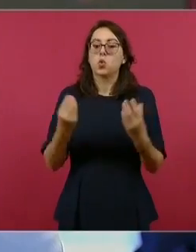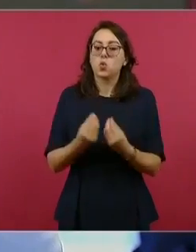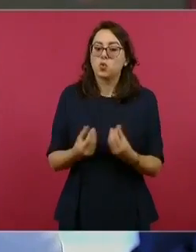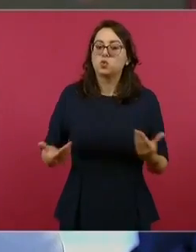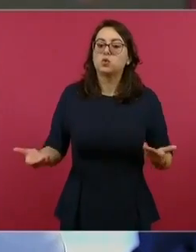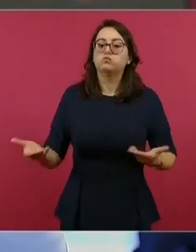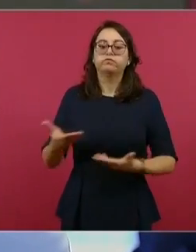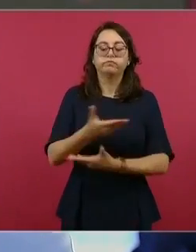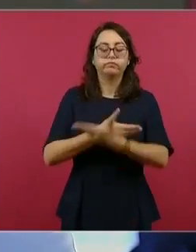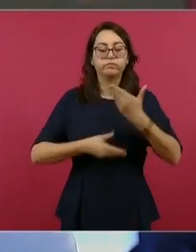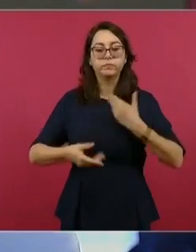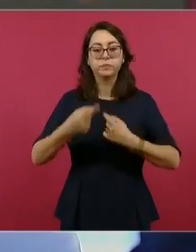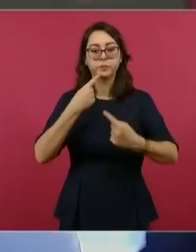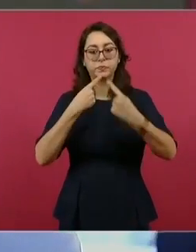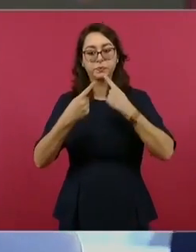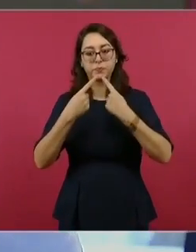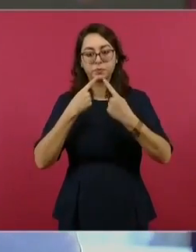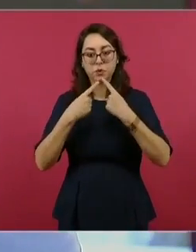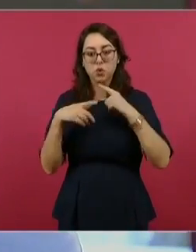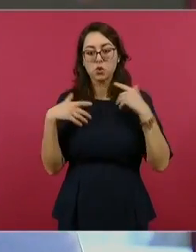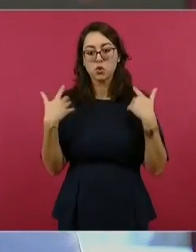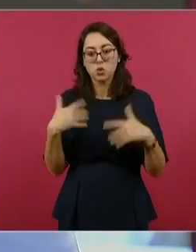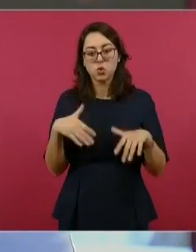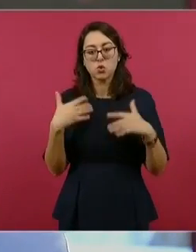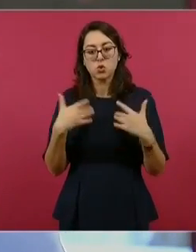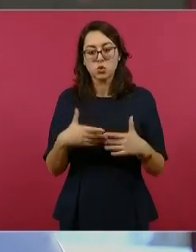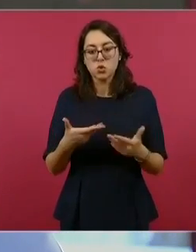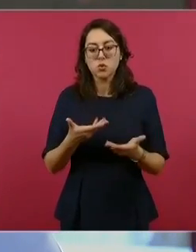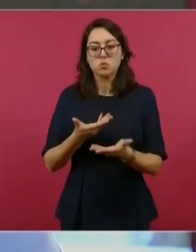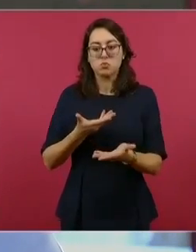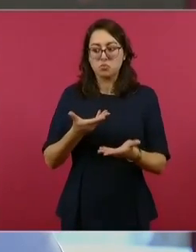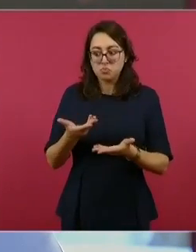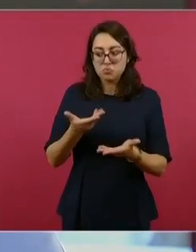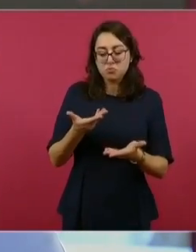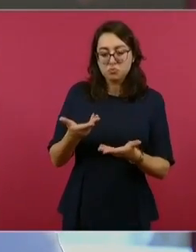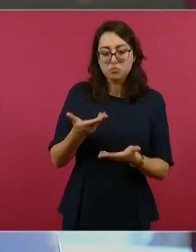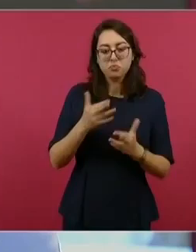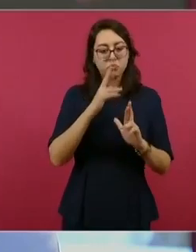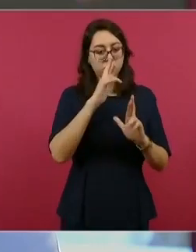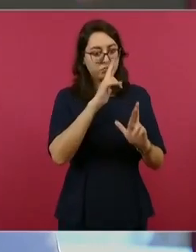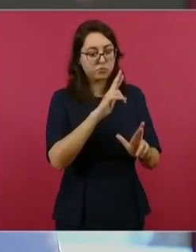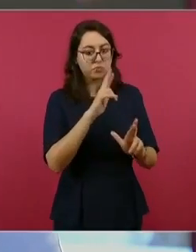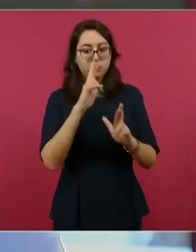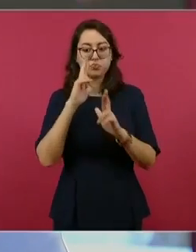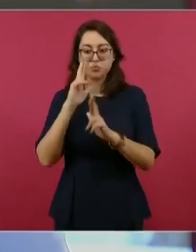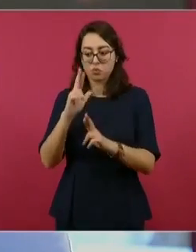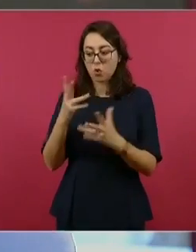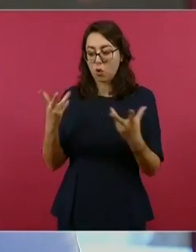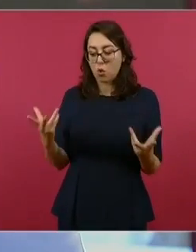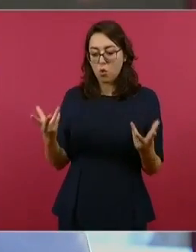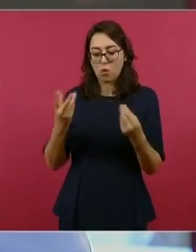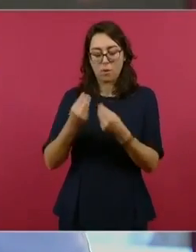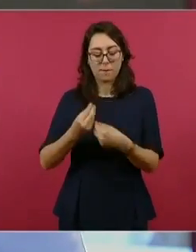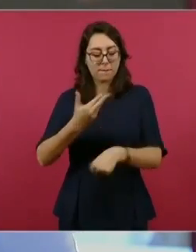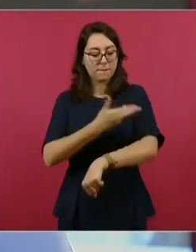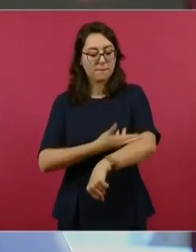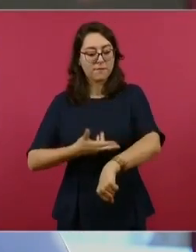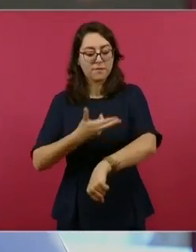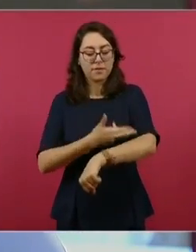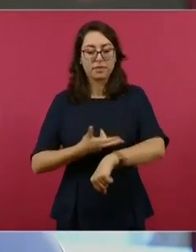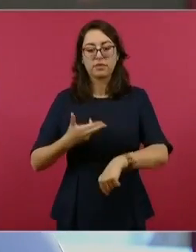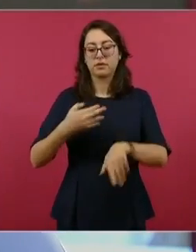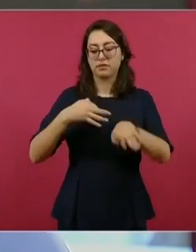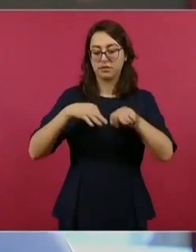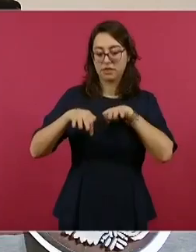respetuoso que ha derivado en acciones coordinadas y cuyo único propósito es